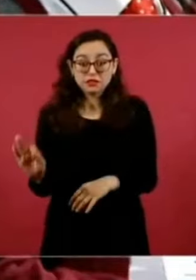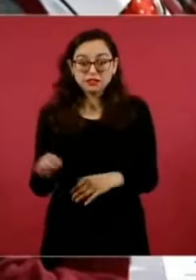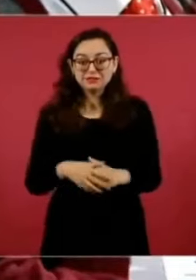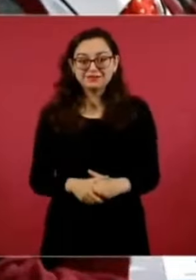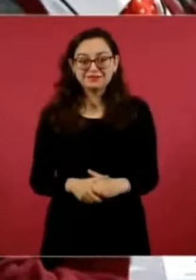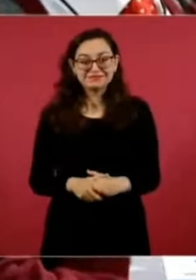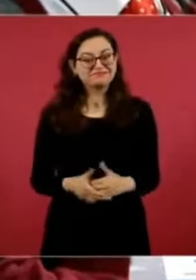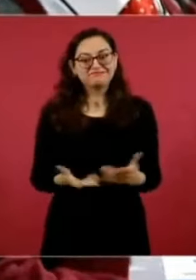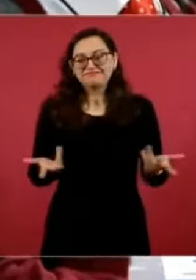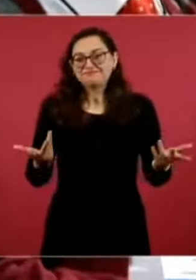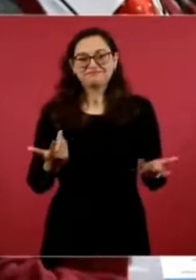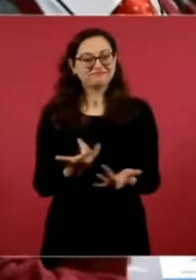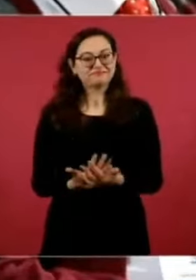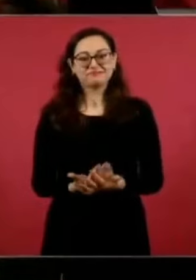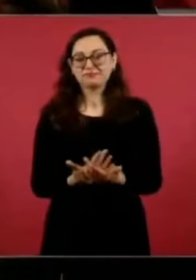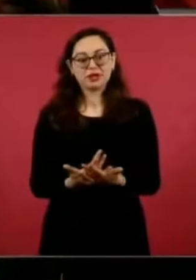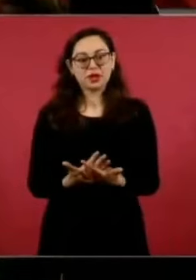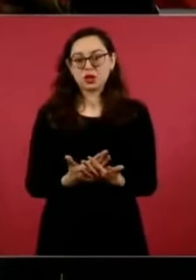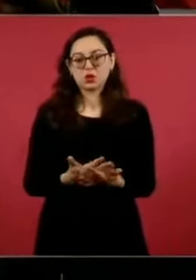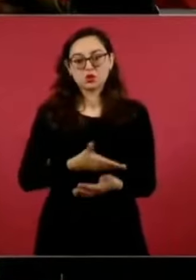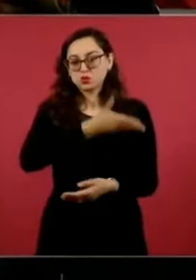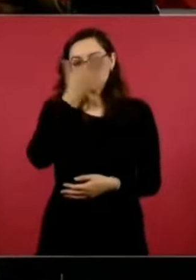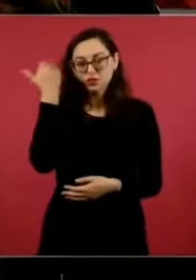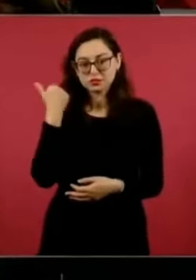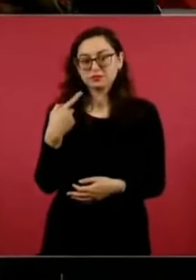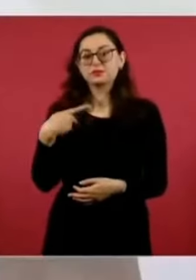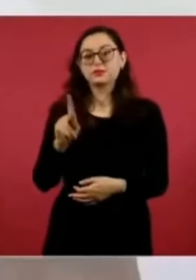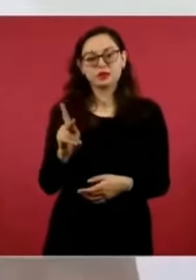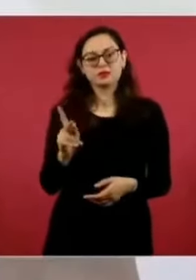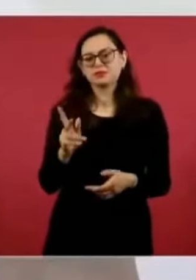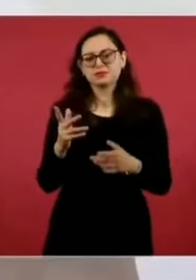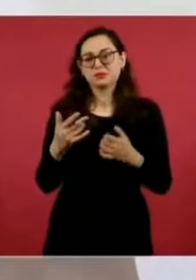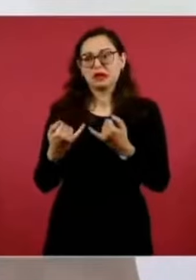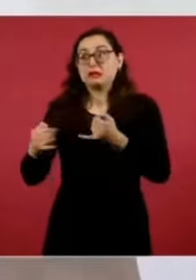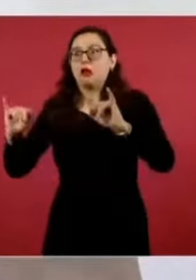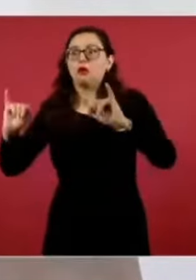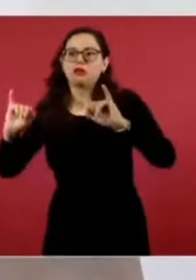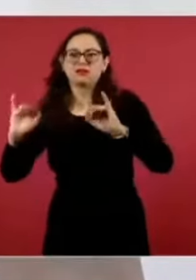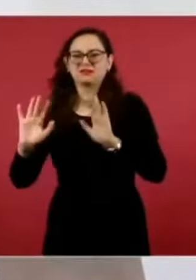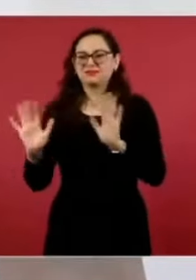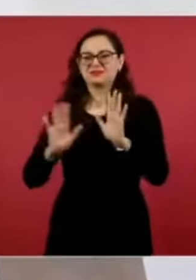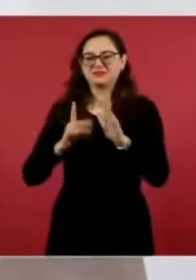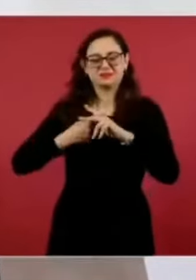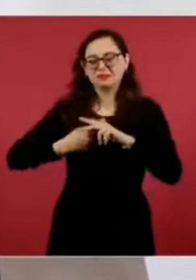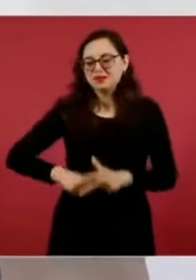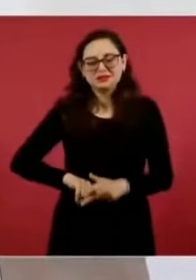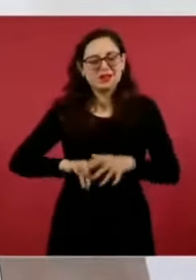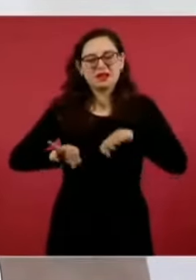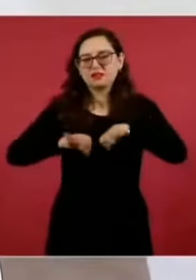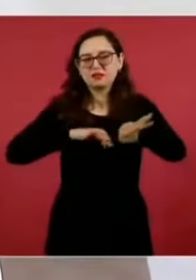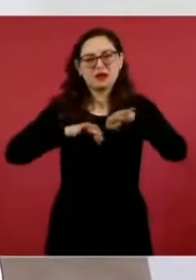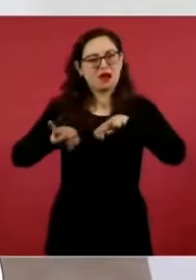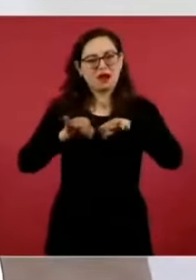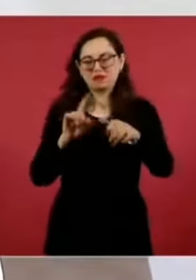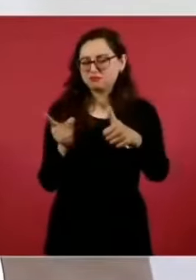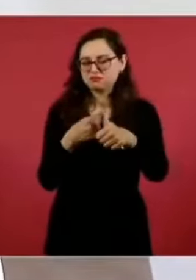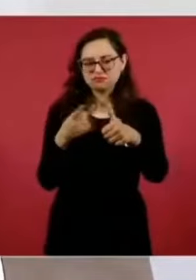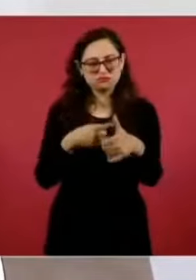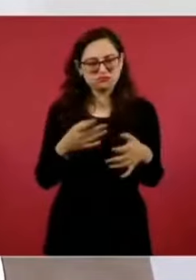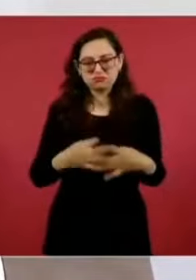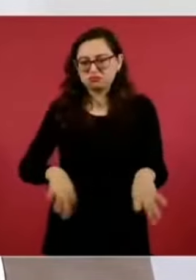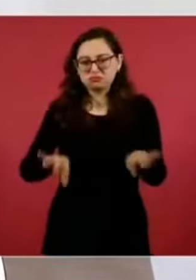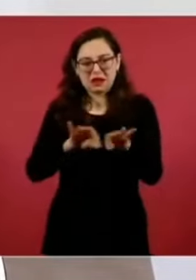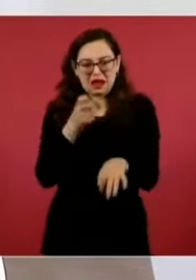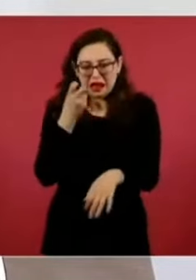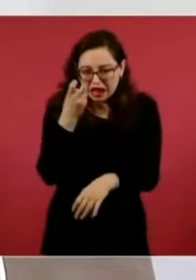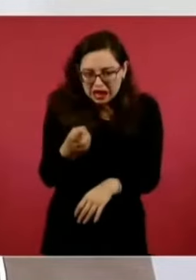sí, estamos en espera. Lo que nos interesa también es empezar ya a hacer las pruebas, todo lo que conlleva echar a andar un